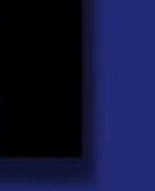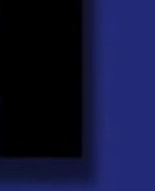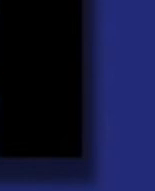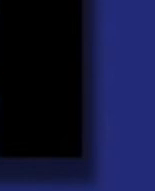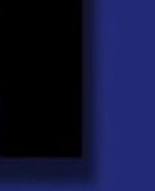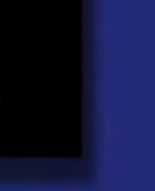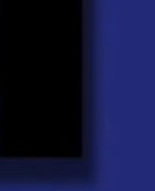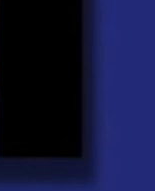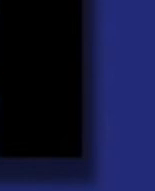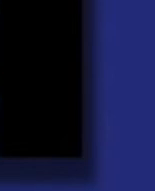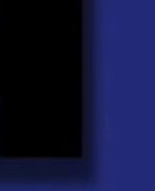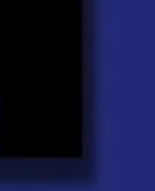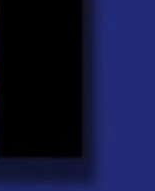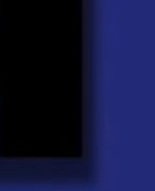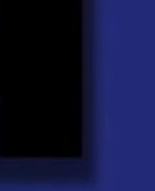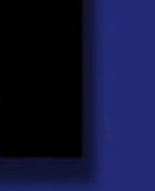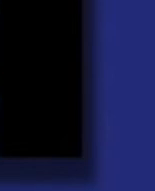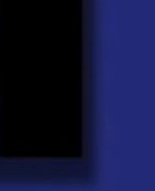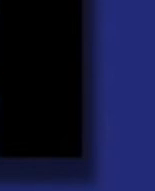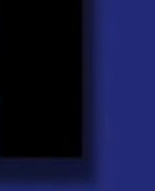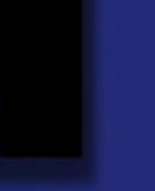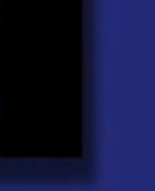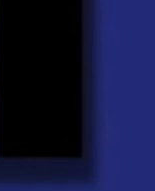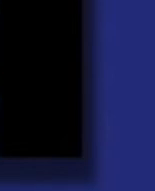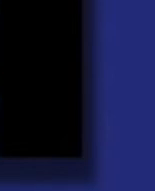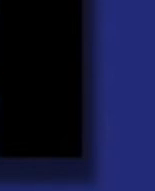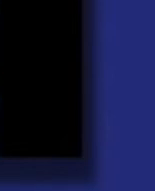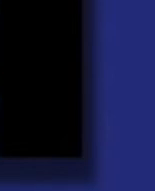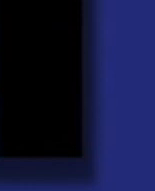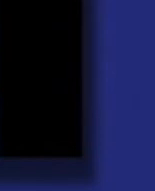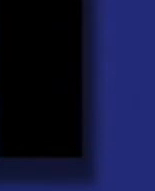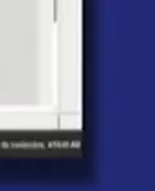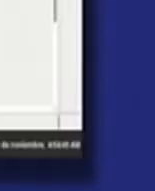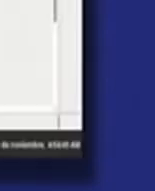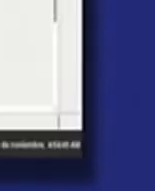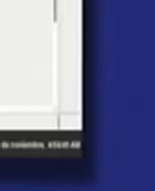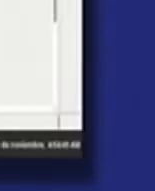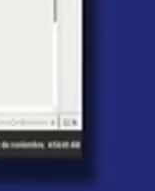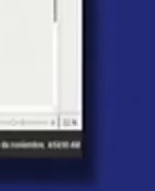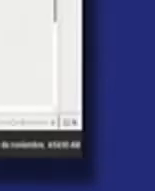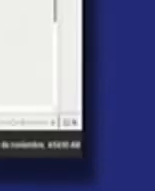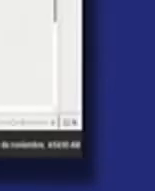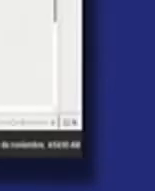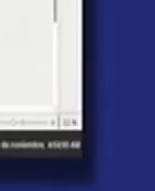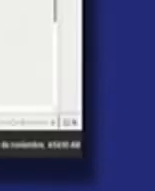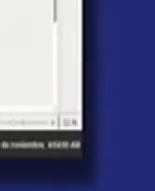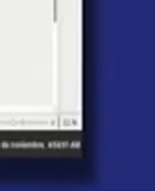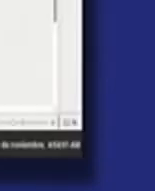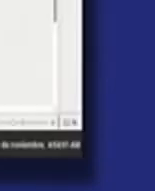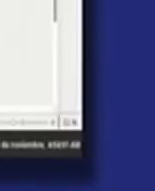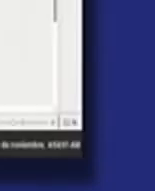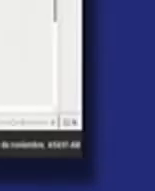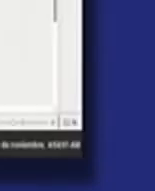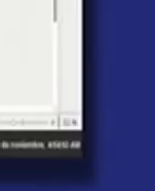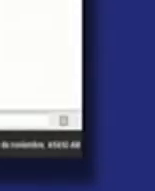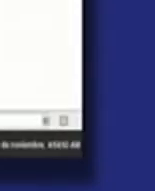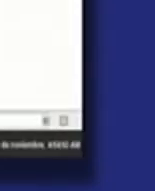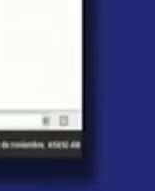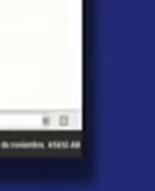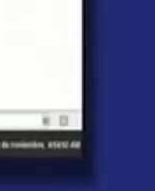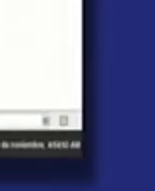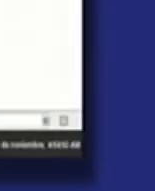cuadrado más y menos k al cuadrado es igual a r al cuadrado donde hk es el centro y r es el radio de la